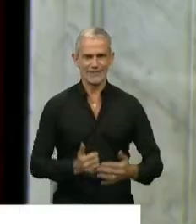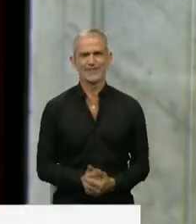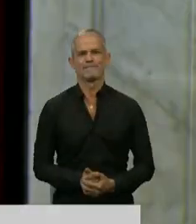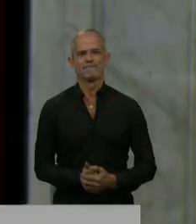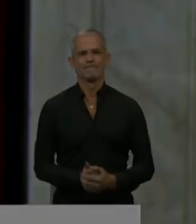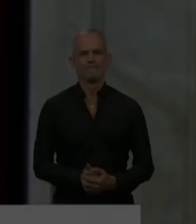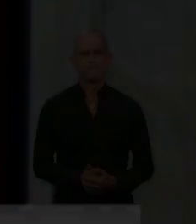Diputada Zarruti.